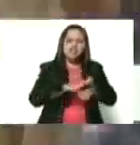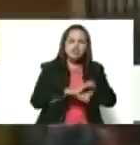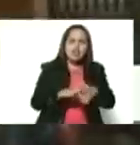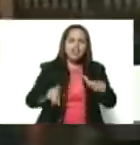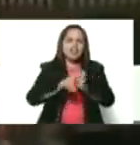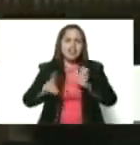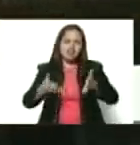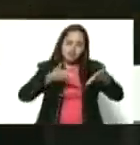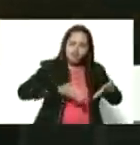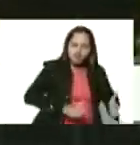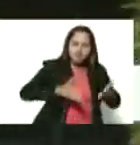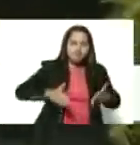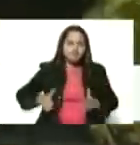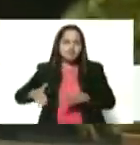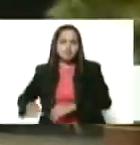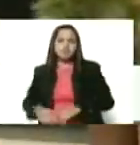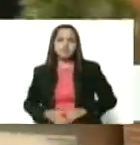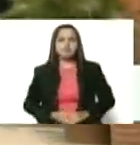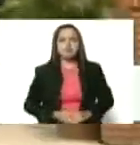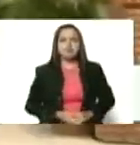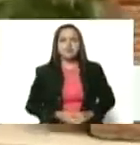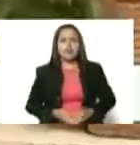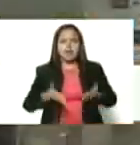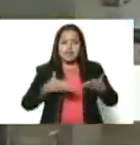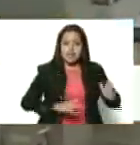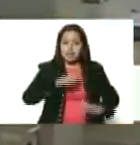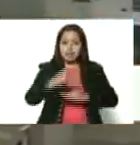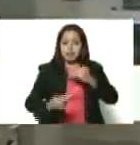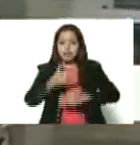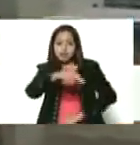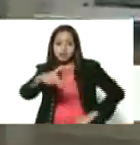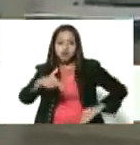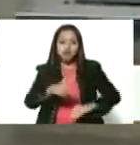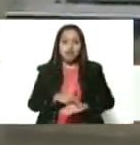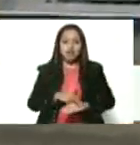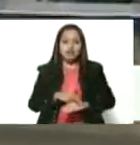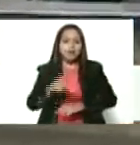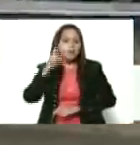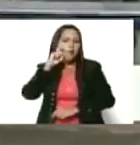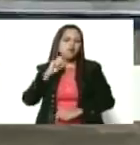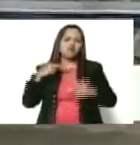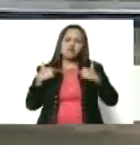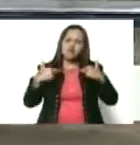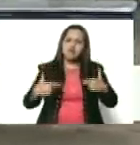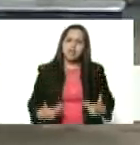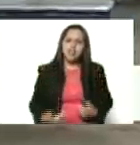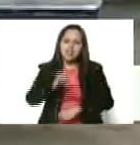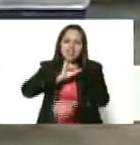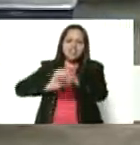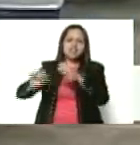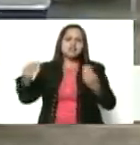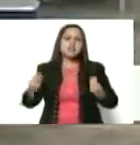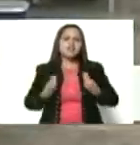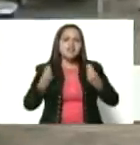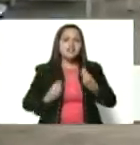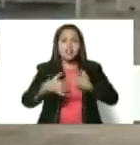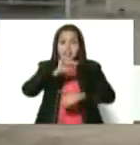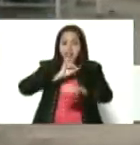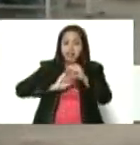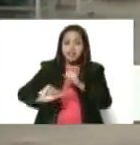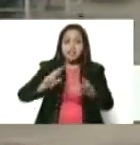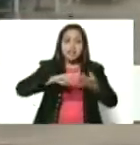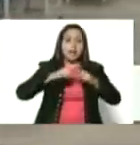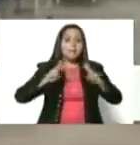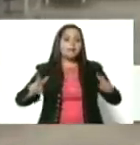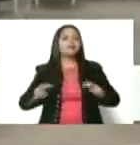reproductivos en donde nace el Plan Nacional Parto Humanizado en defensa de la vida, en defensa de la